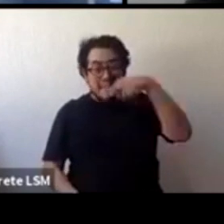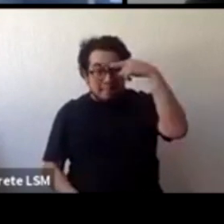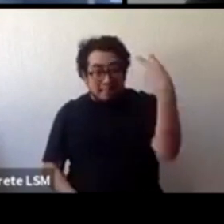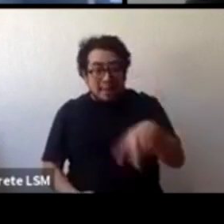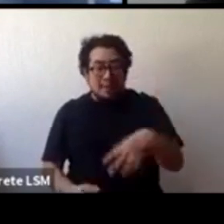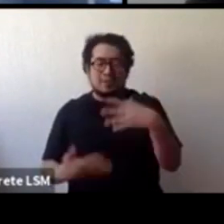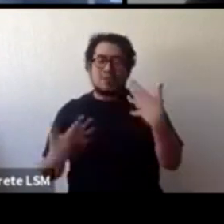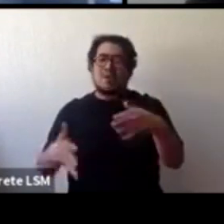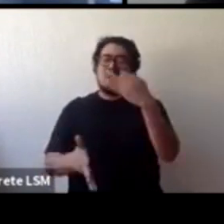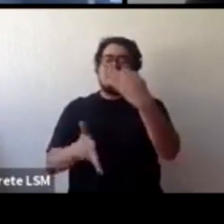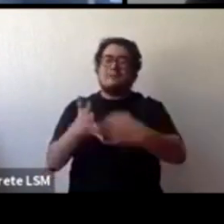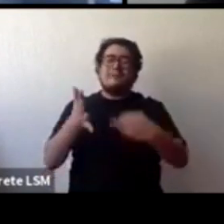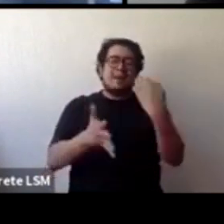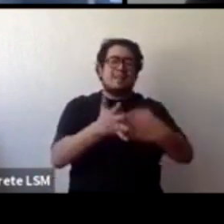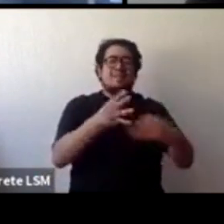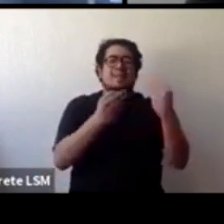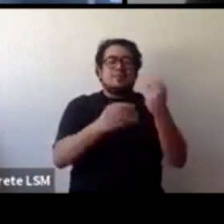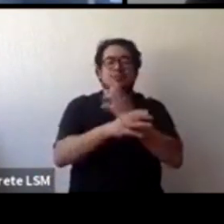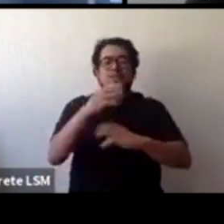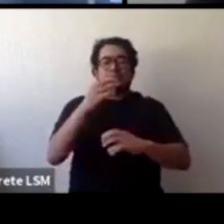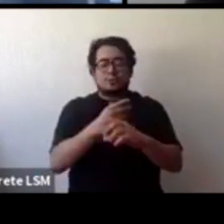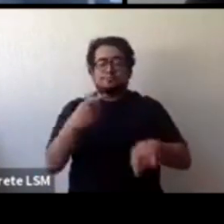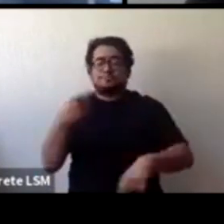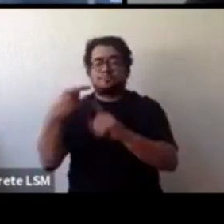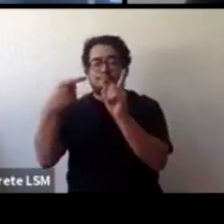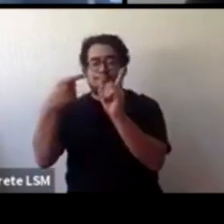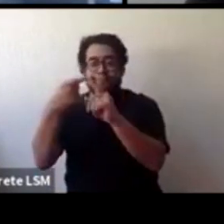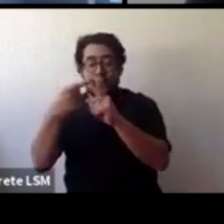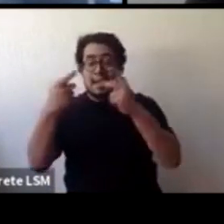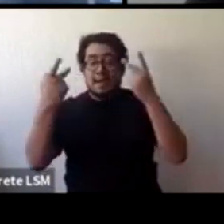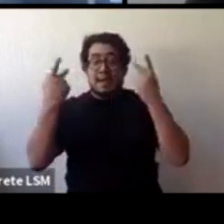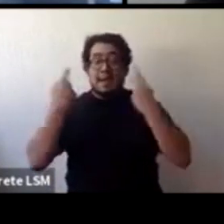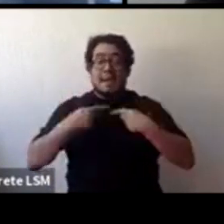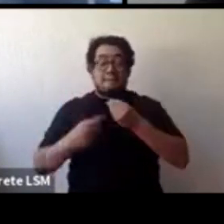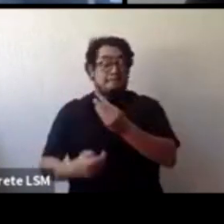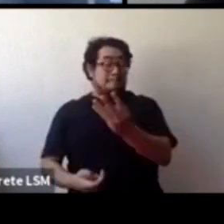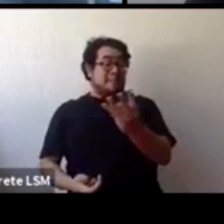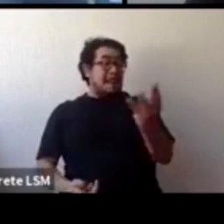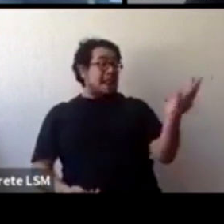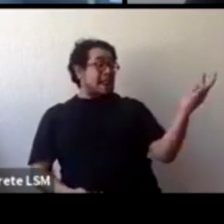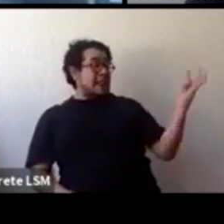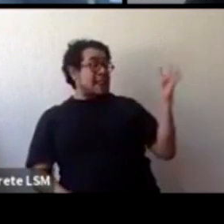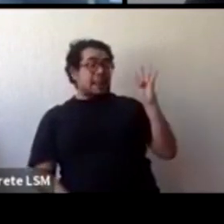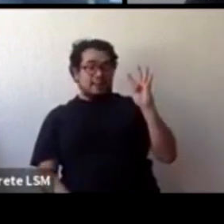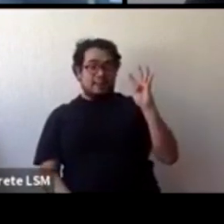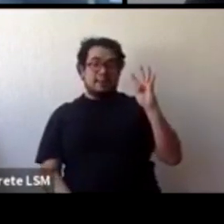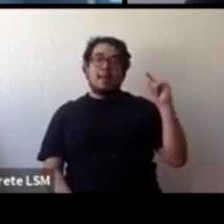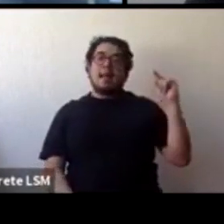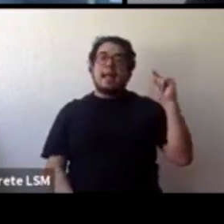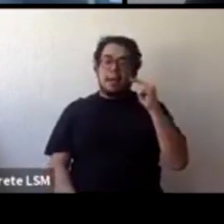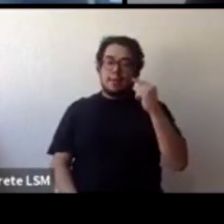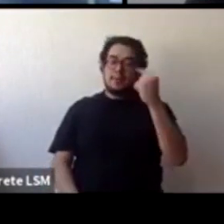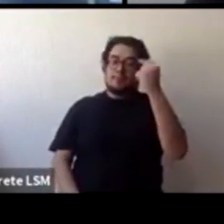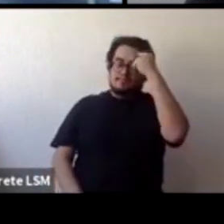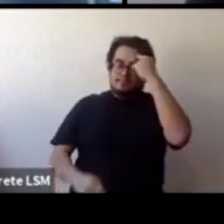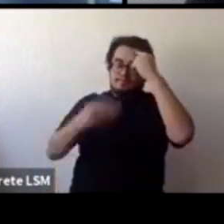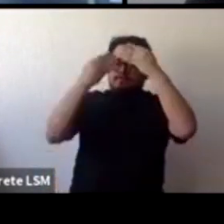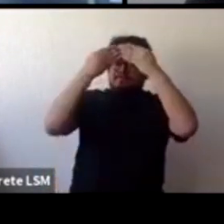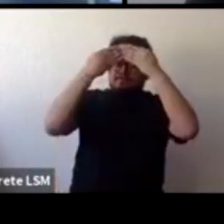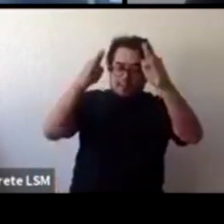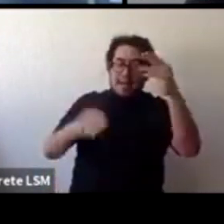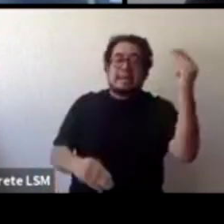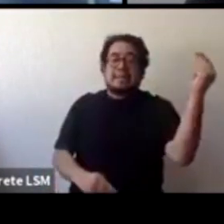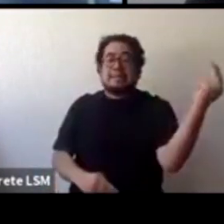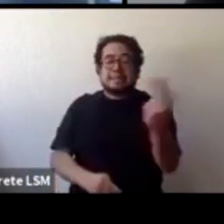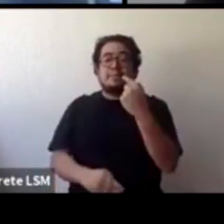Mira, uno, que la población, la sociedad civil tengamos más conciencia de la necesidad de denunciar y de que esto va a ayudar incluso al